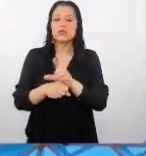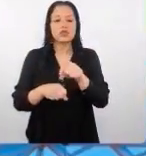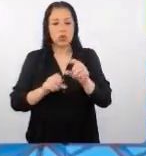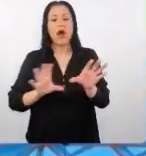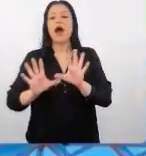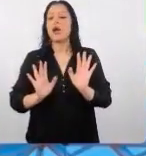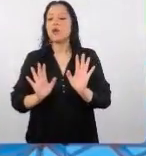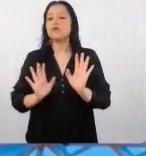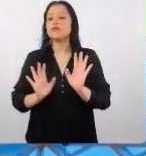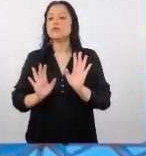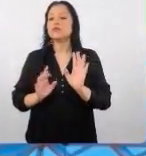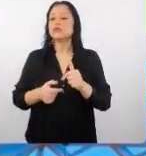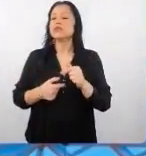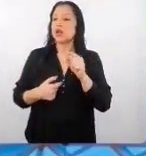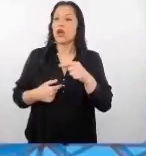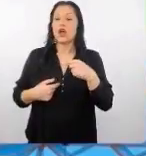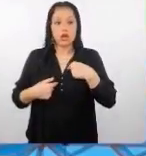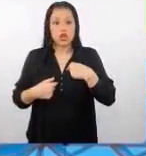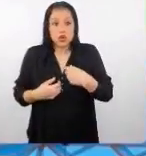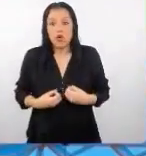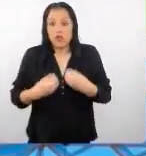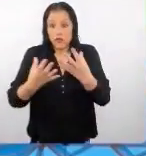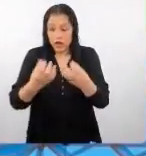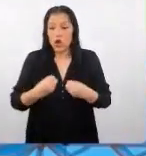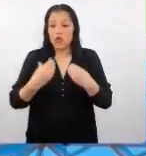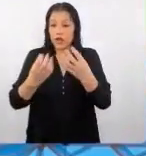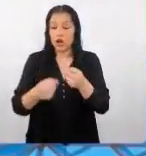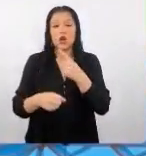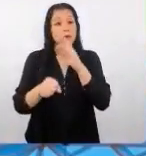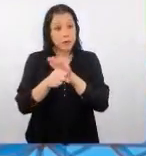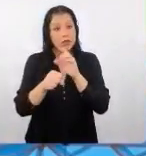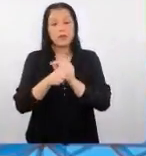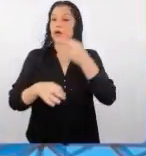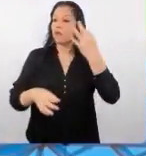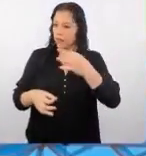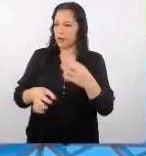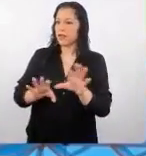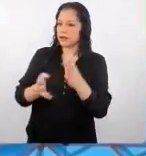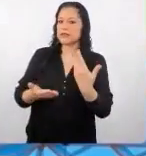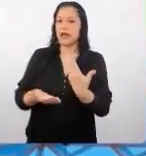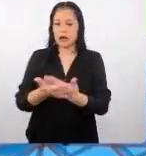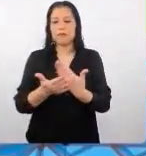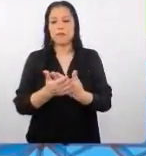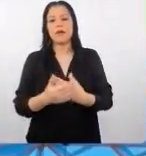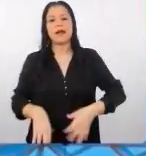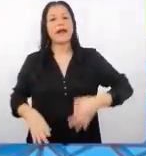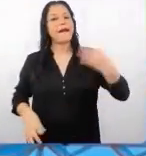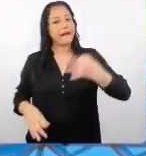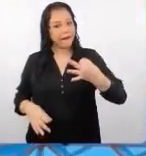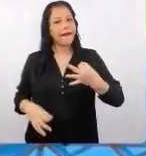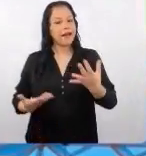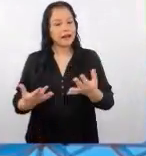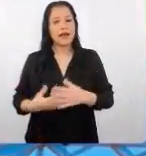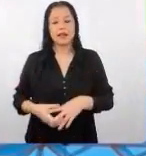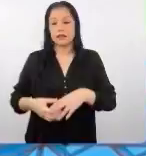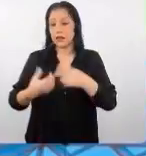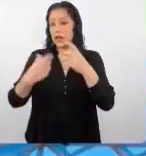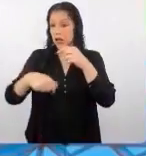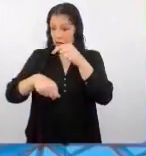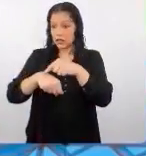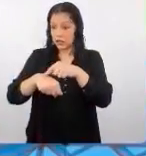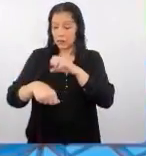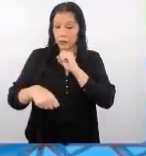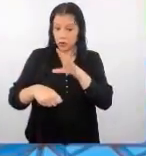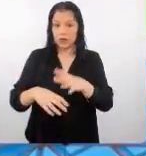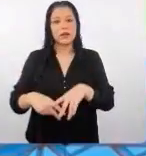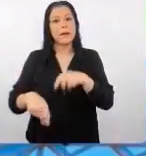ellos van a esperar de que todo lo que nosotros ofrezcamos todo se ofrezca y se ofrezca de una muy buena calidad cumpliendo los tiempos hay que